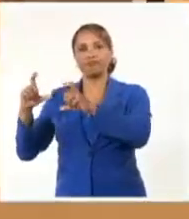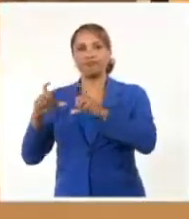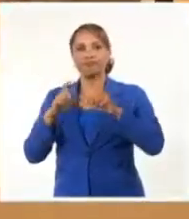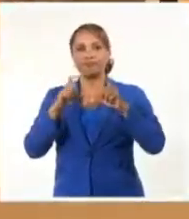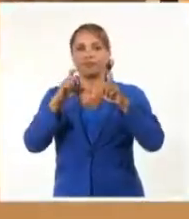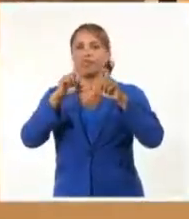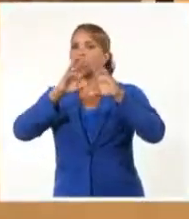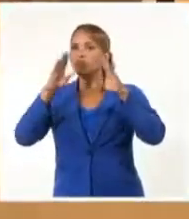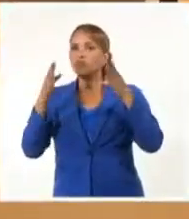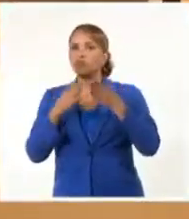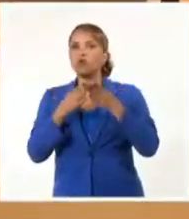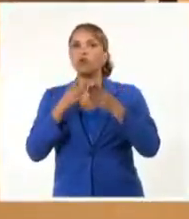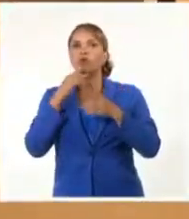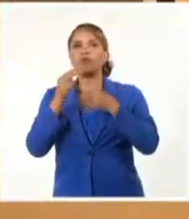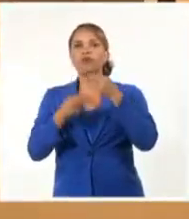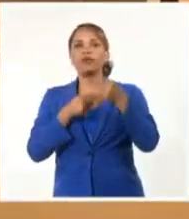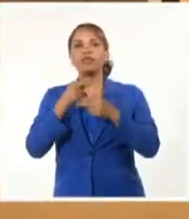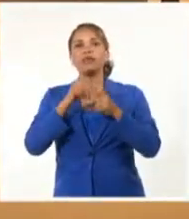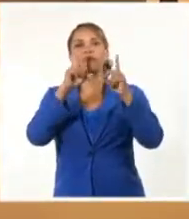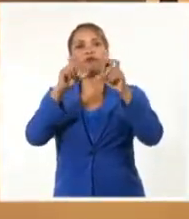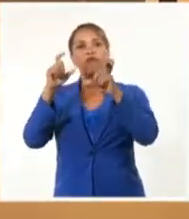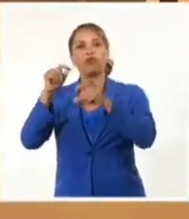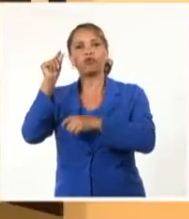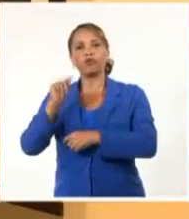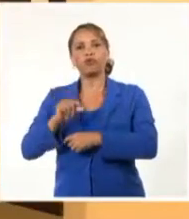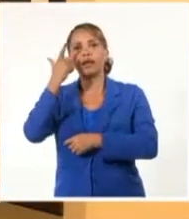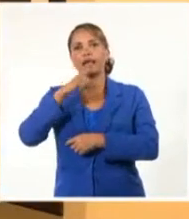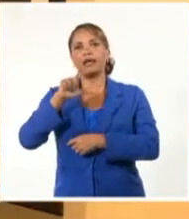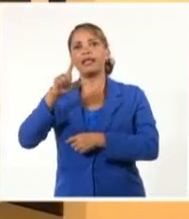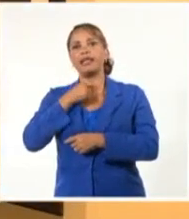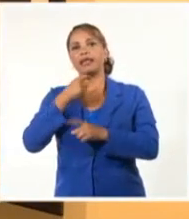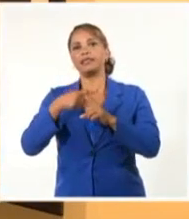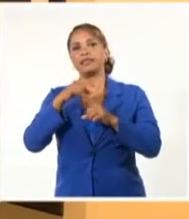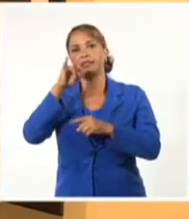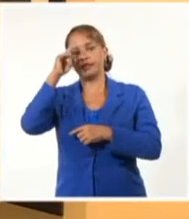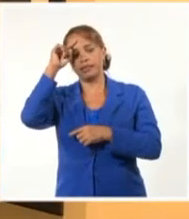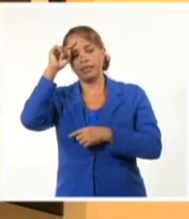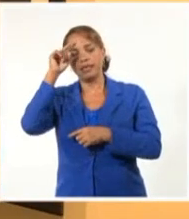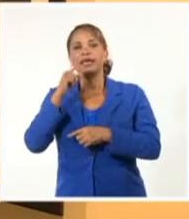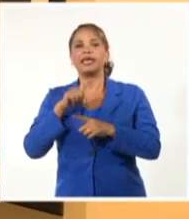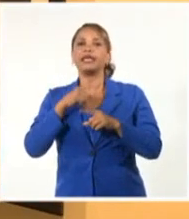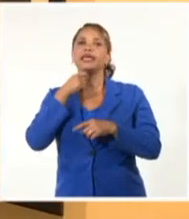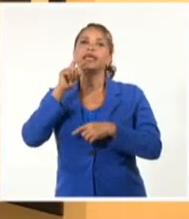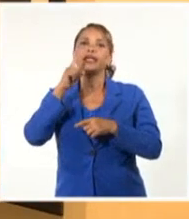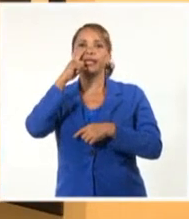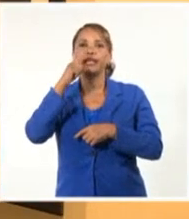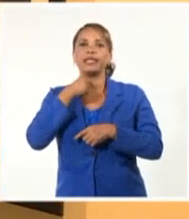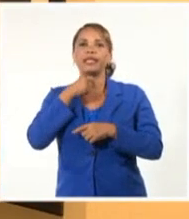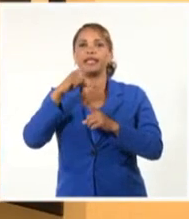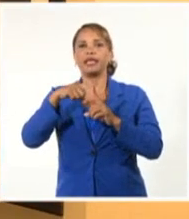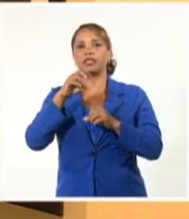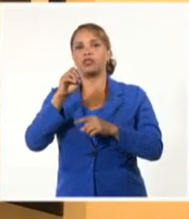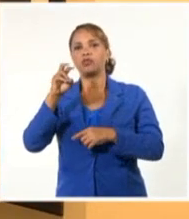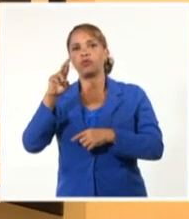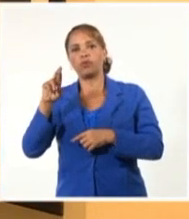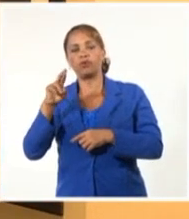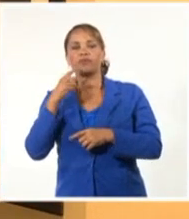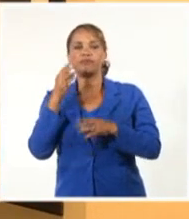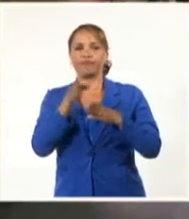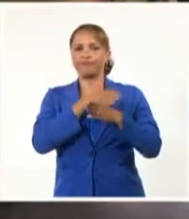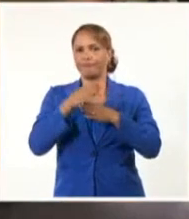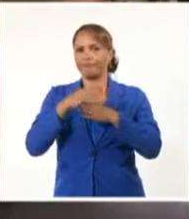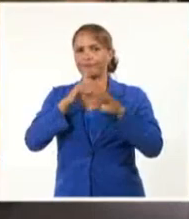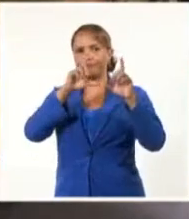más contemporáneas fueron hechas por los fotógrafos Alexis Rodríguez y Néstor Martí, algunas de ellas inéditas. Otras fueron